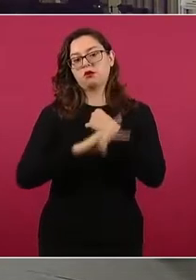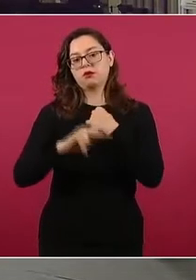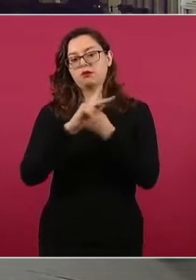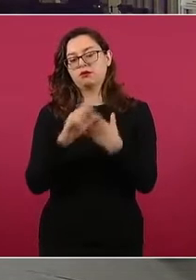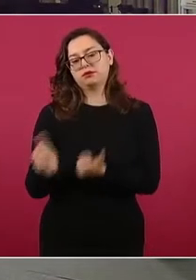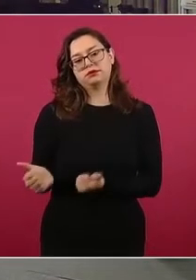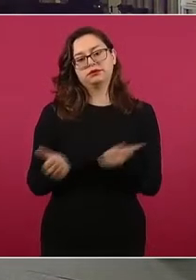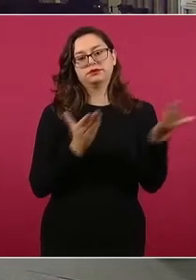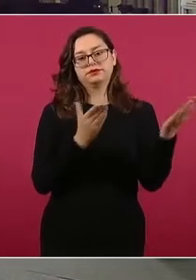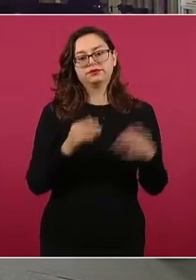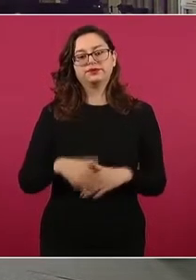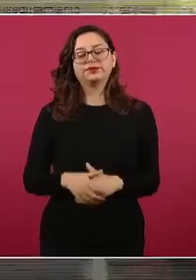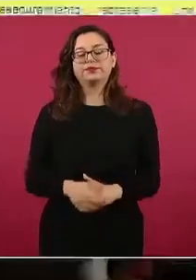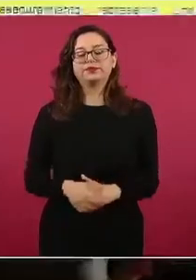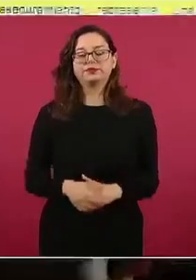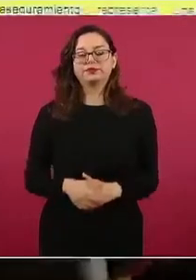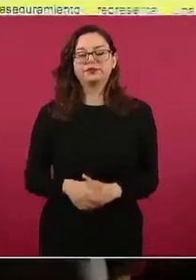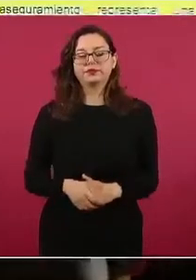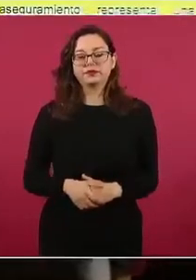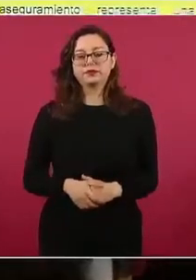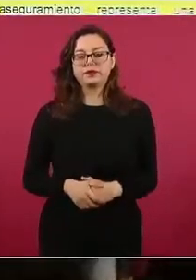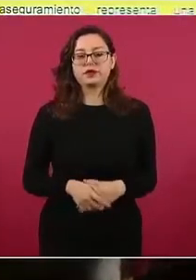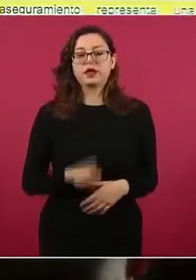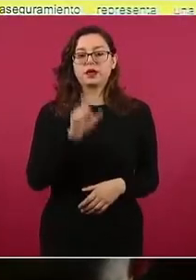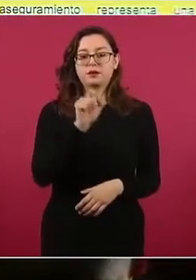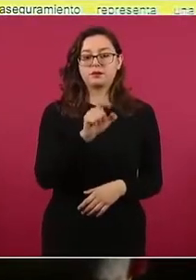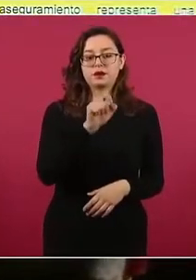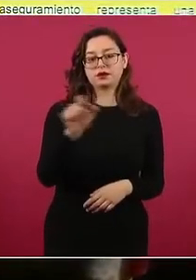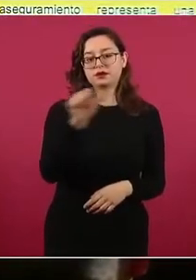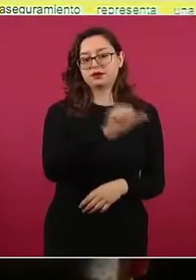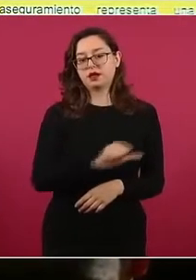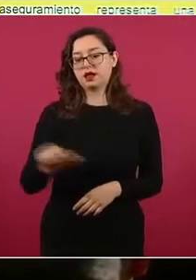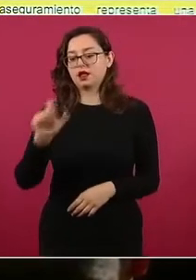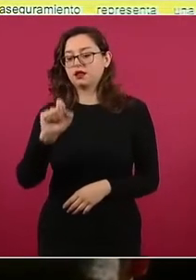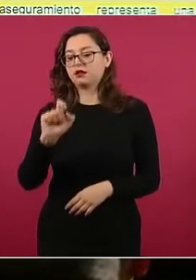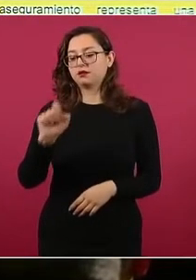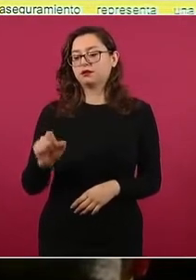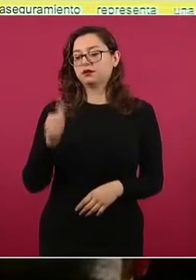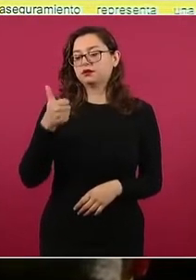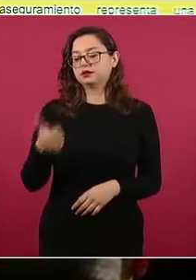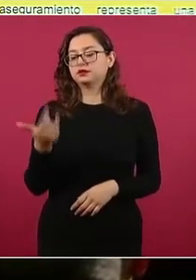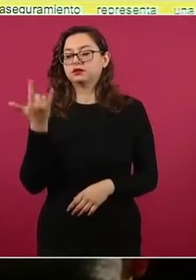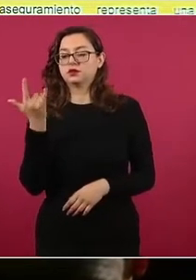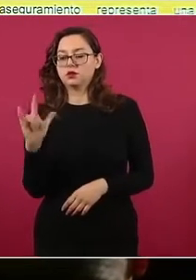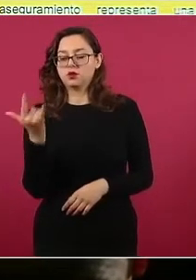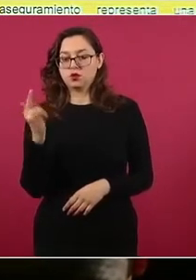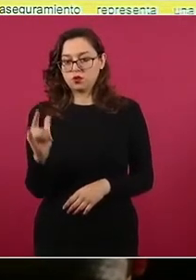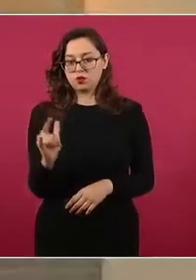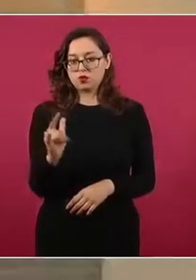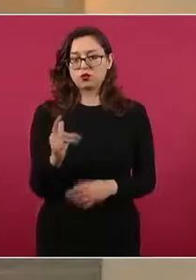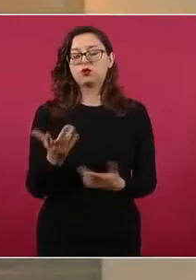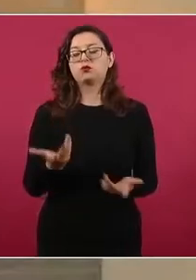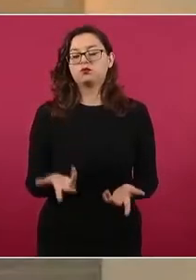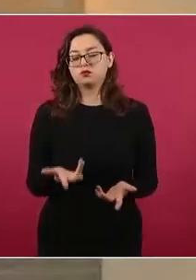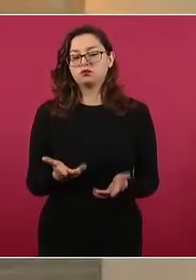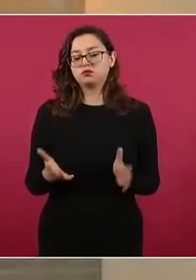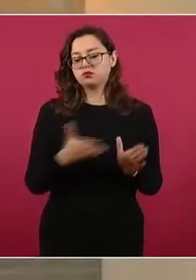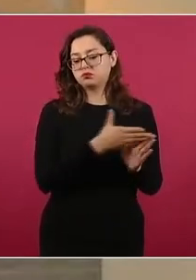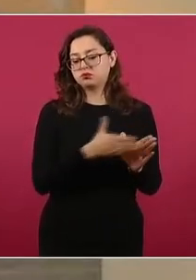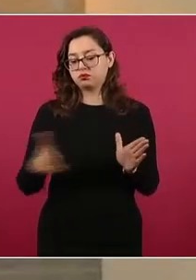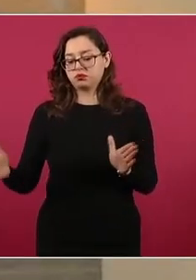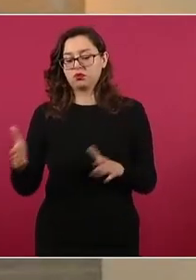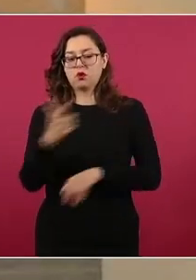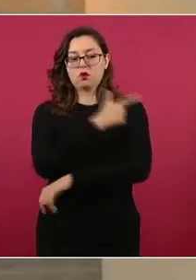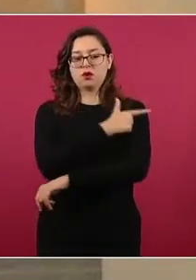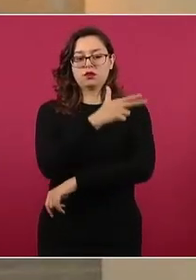También dar cuenta que del 20 al 26 de julio elementos de la Secretaría de la Defensa Nacional y Guardia